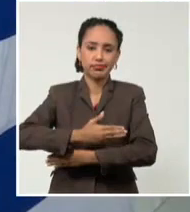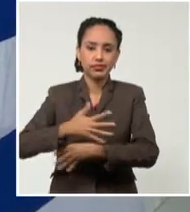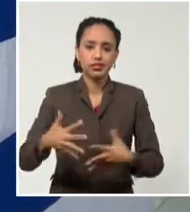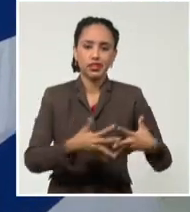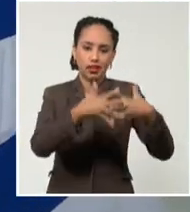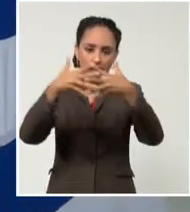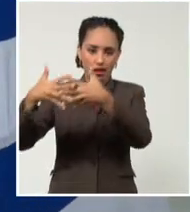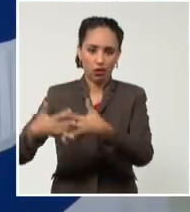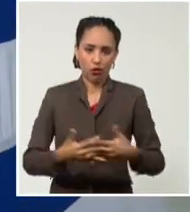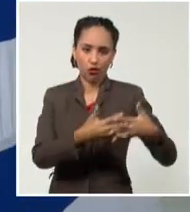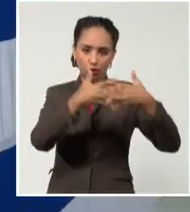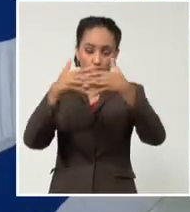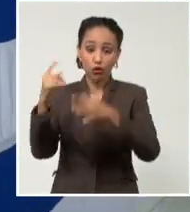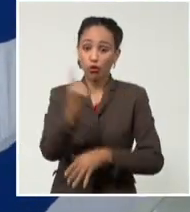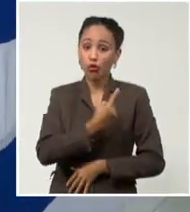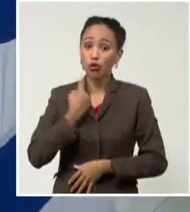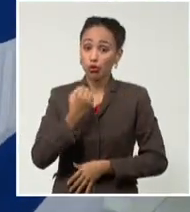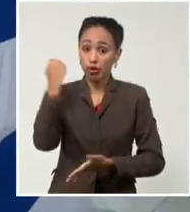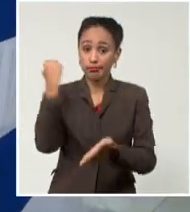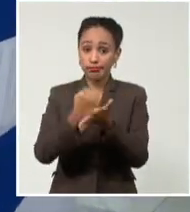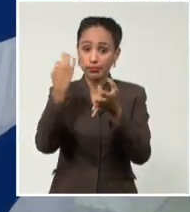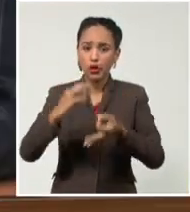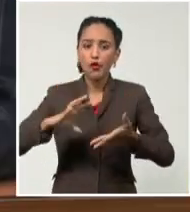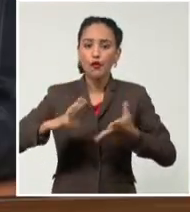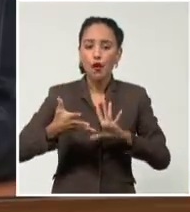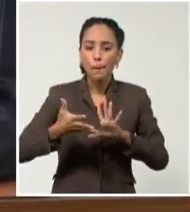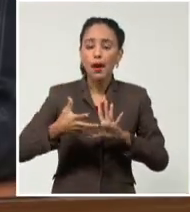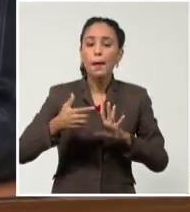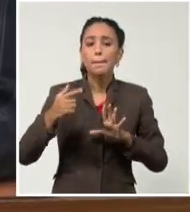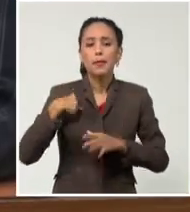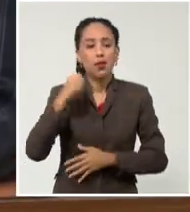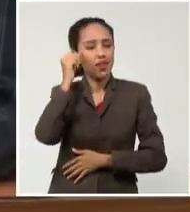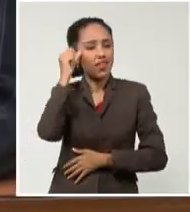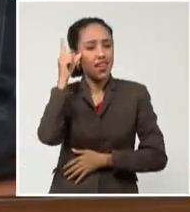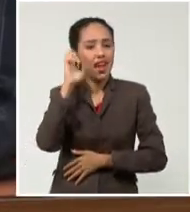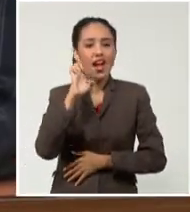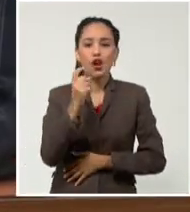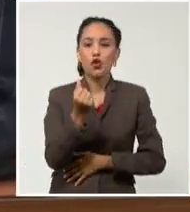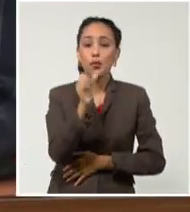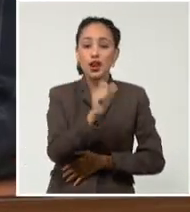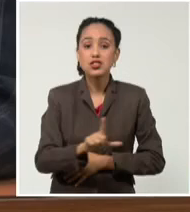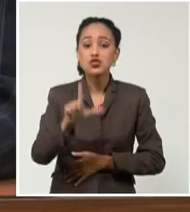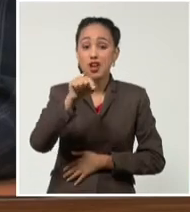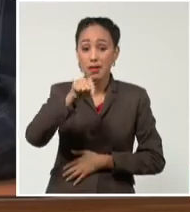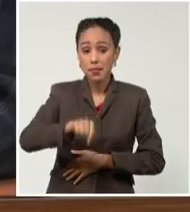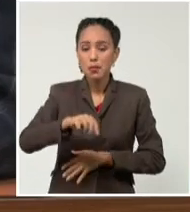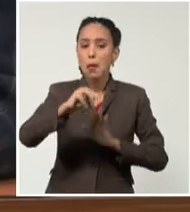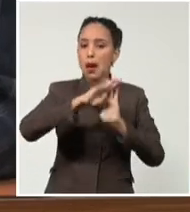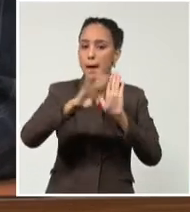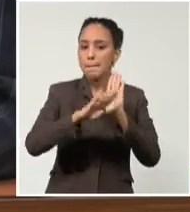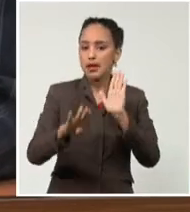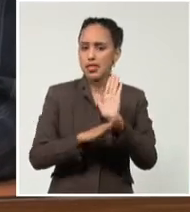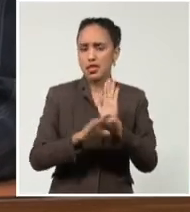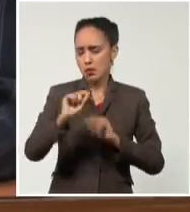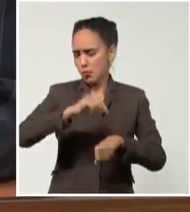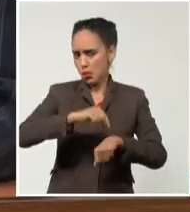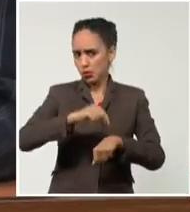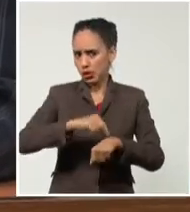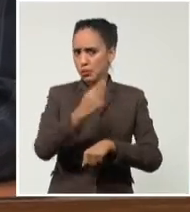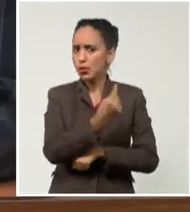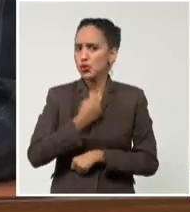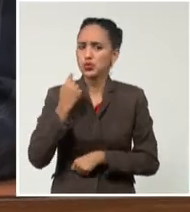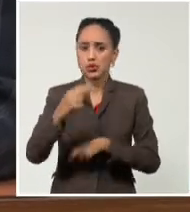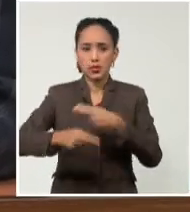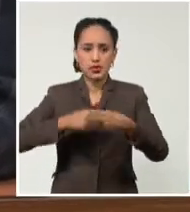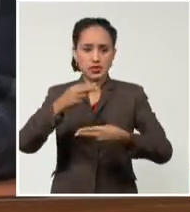una estrategia económica y social que hemos estado implementando las medidas y, como ya les comenté, reactivando